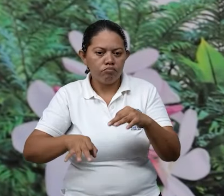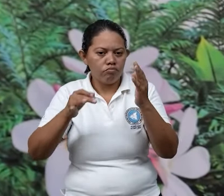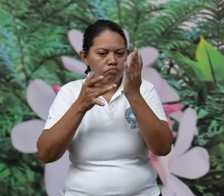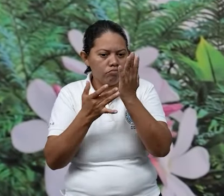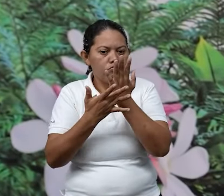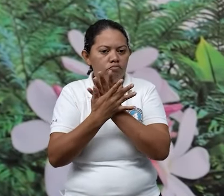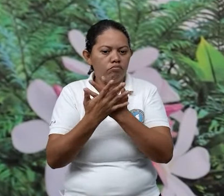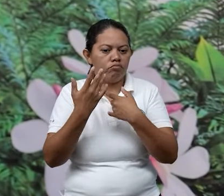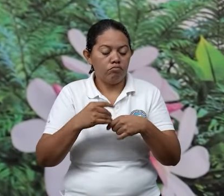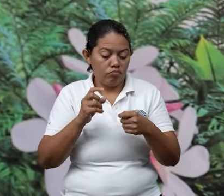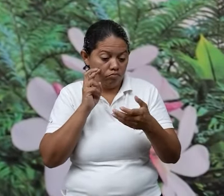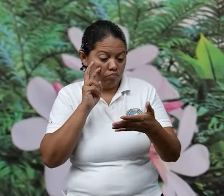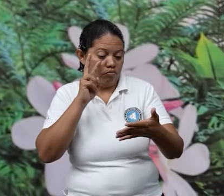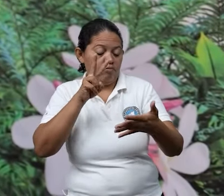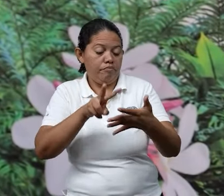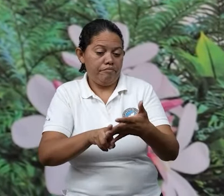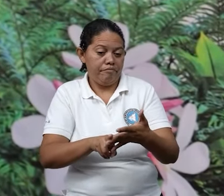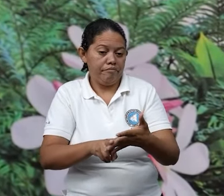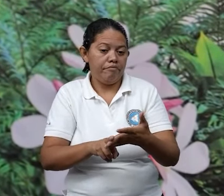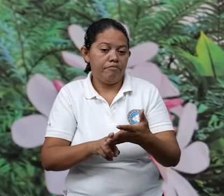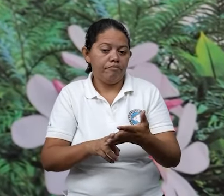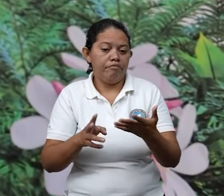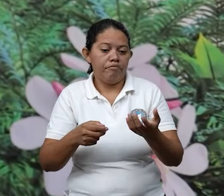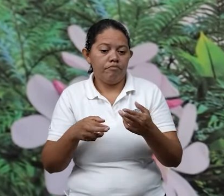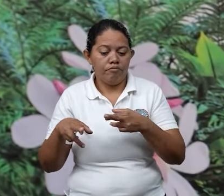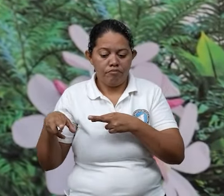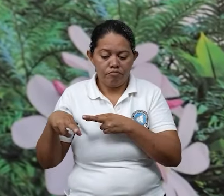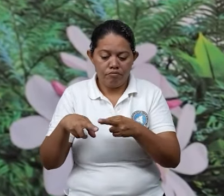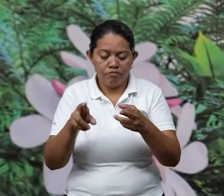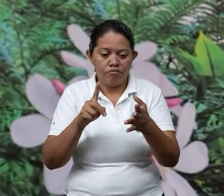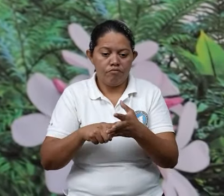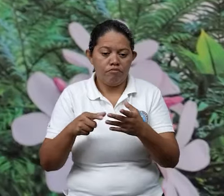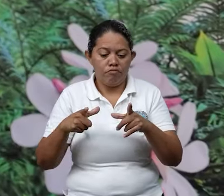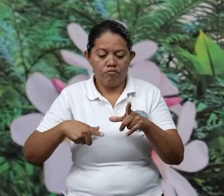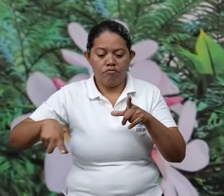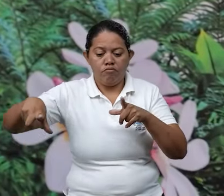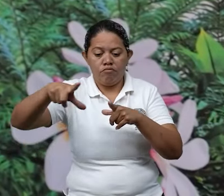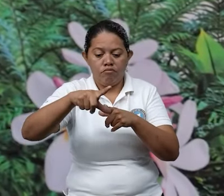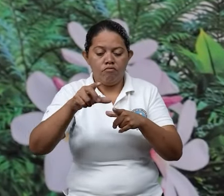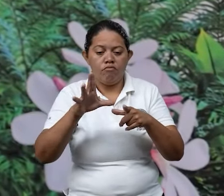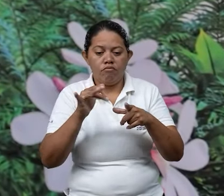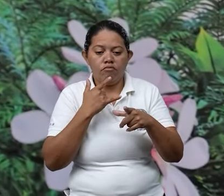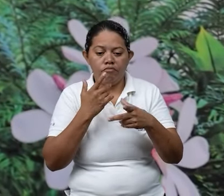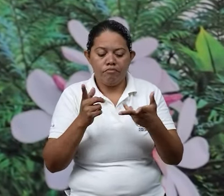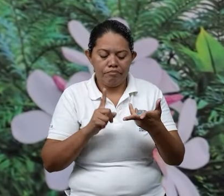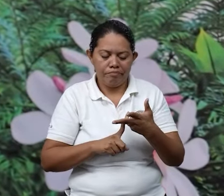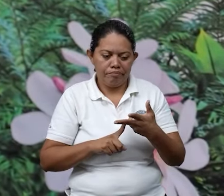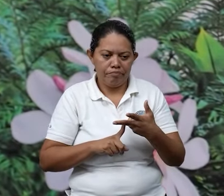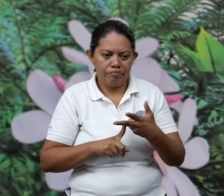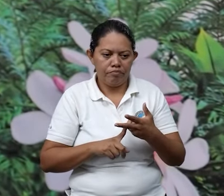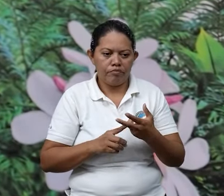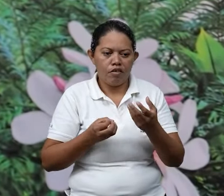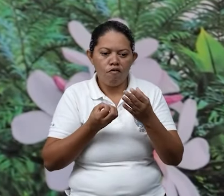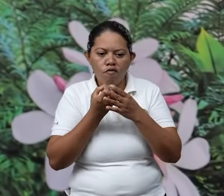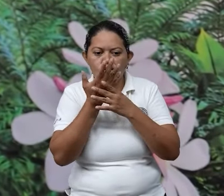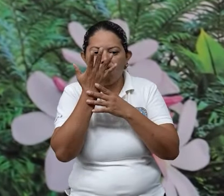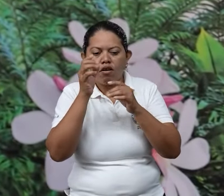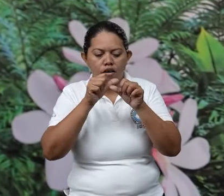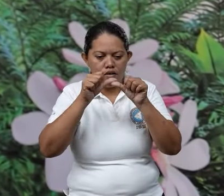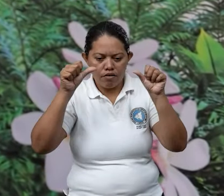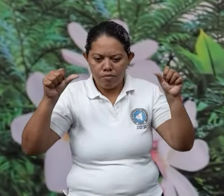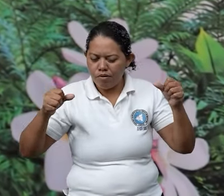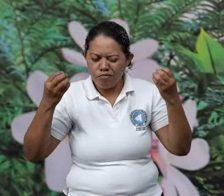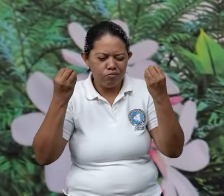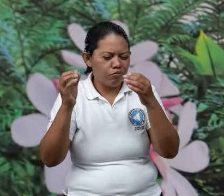herramienta donde te muestra lo que son ríos lagos lagunas flora fauna